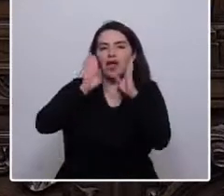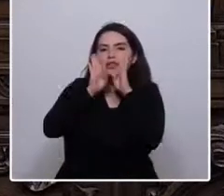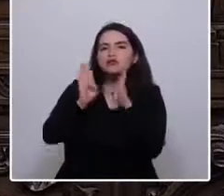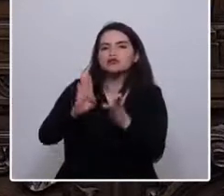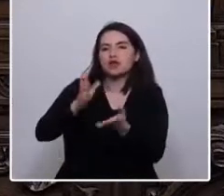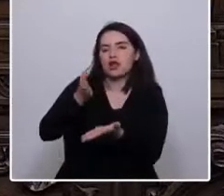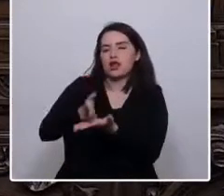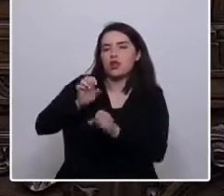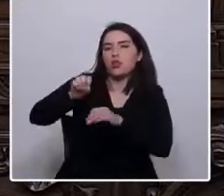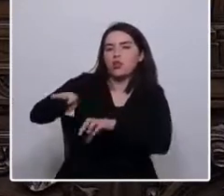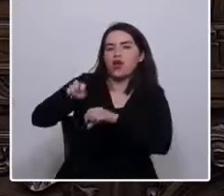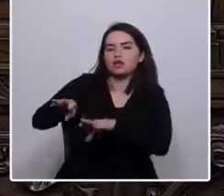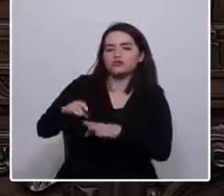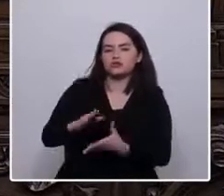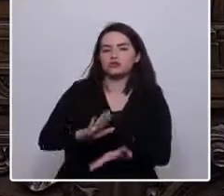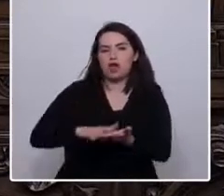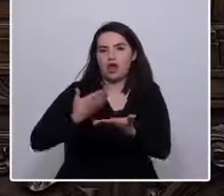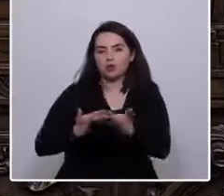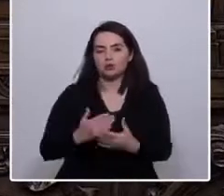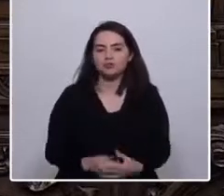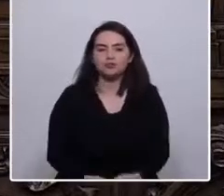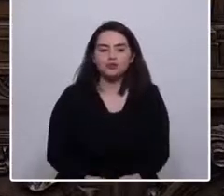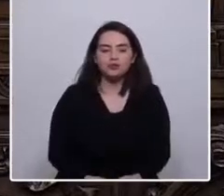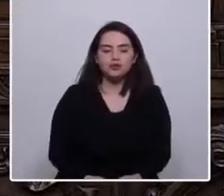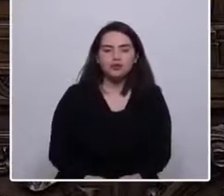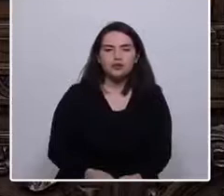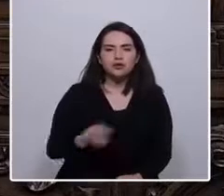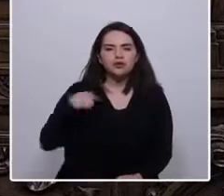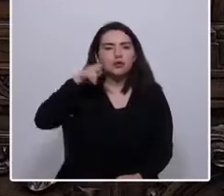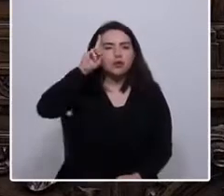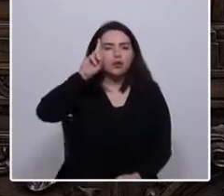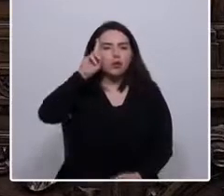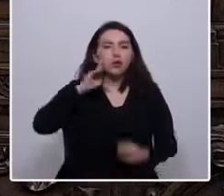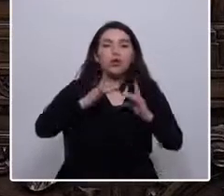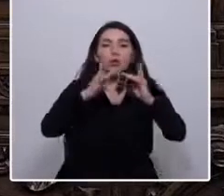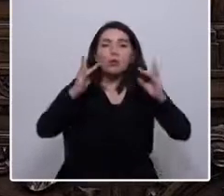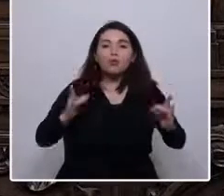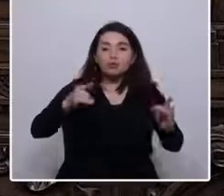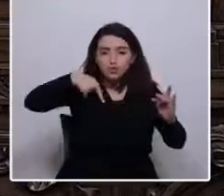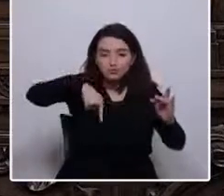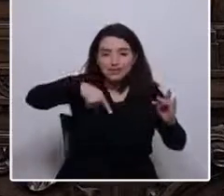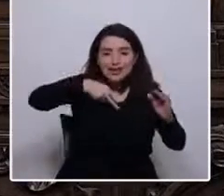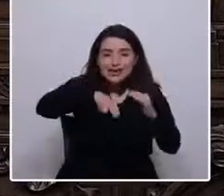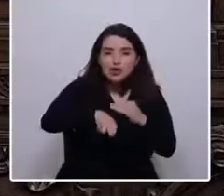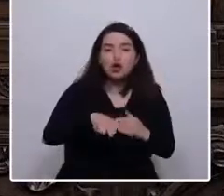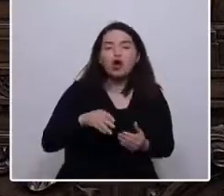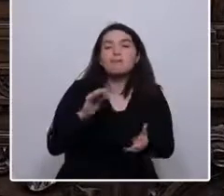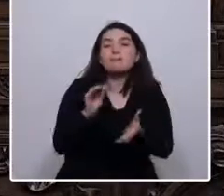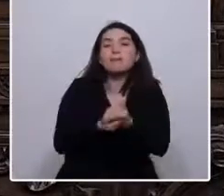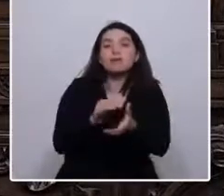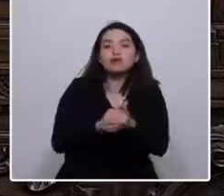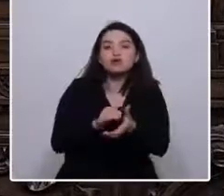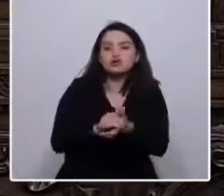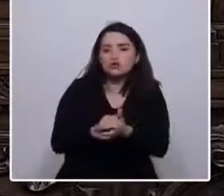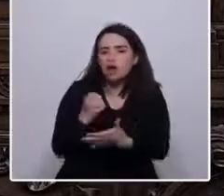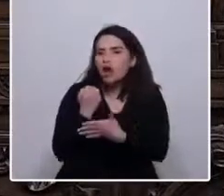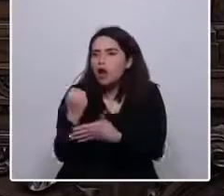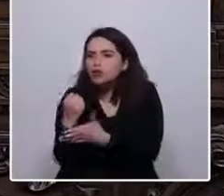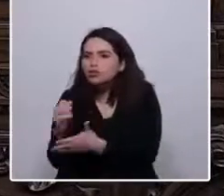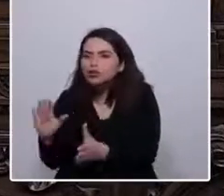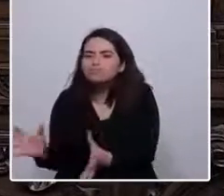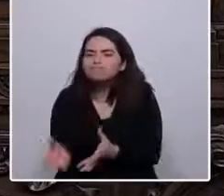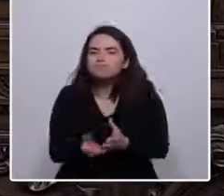invierno recogiendo pequeños que vivían bajo los puentes del río Mapocho, entumidos en una pálida fogata,